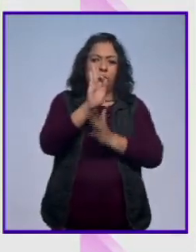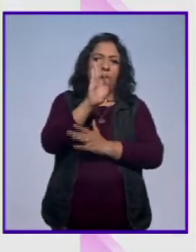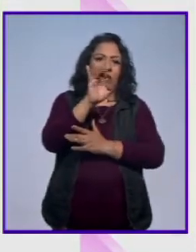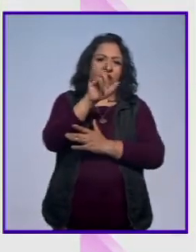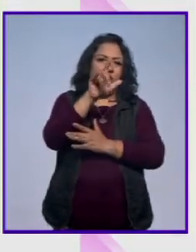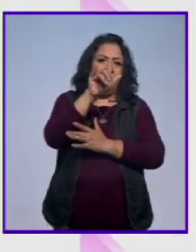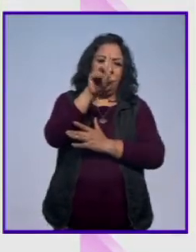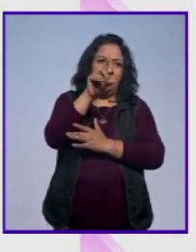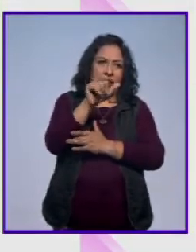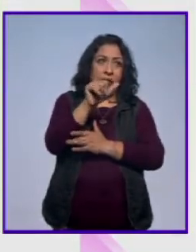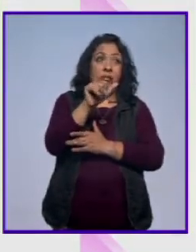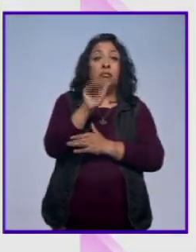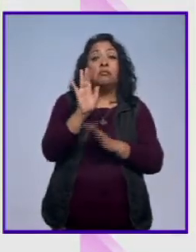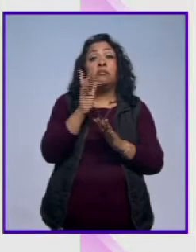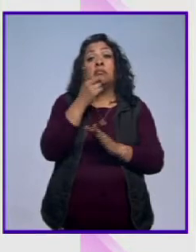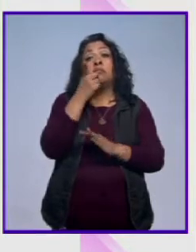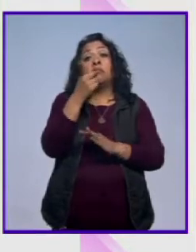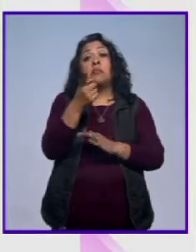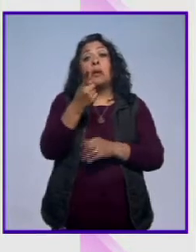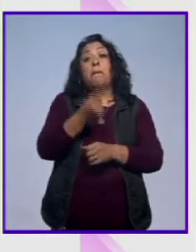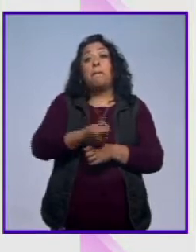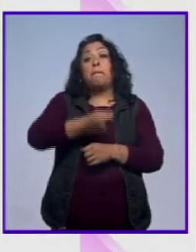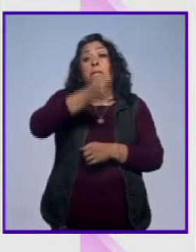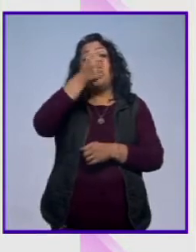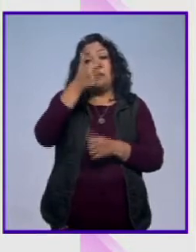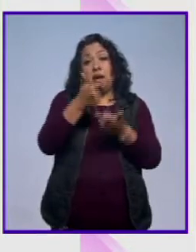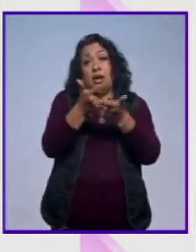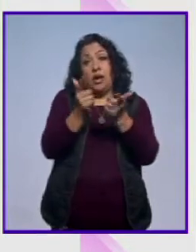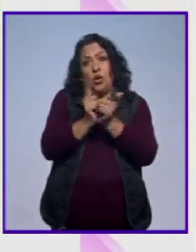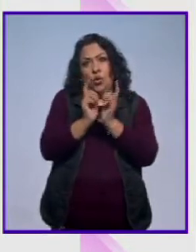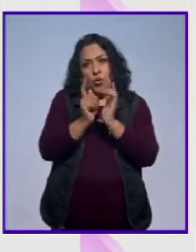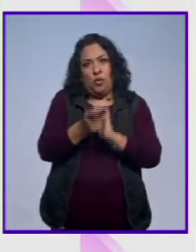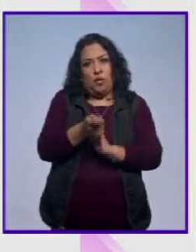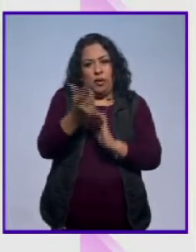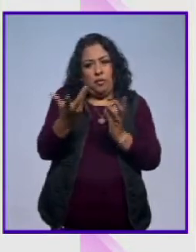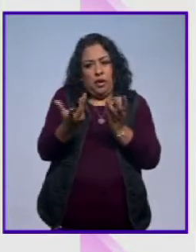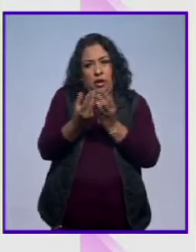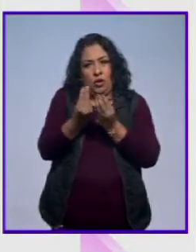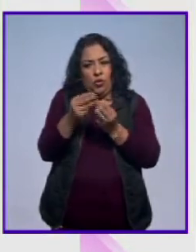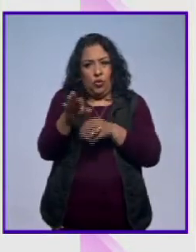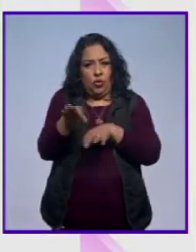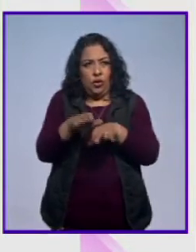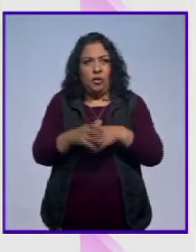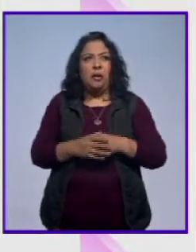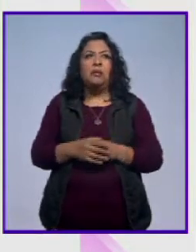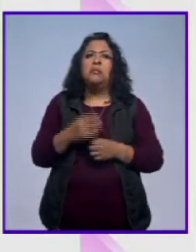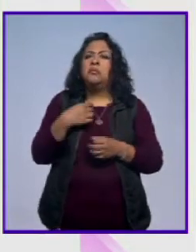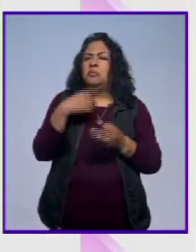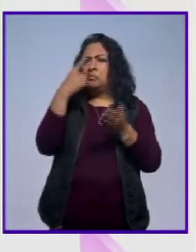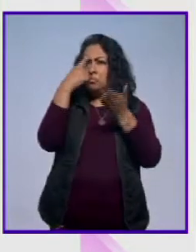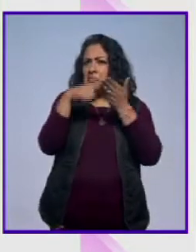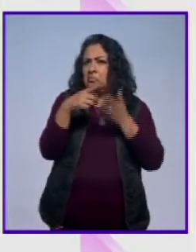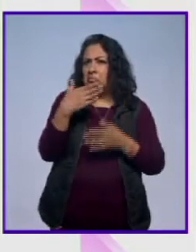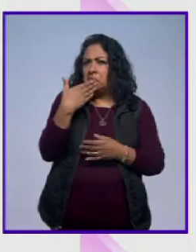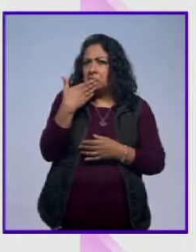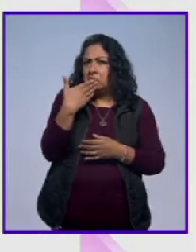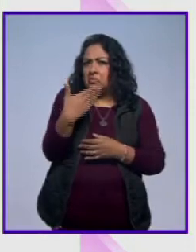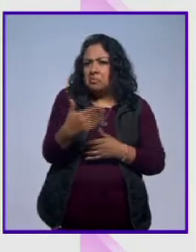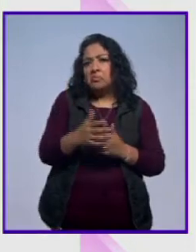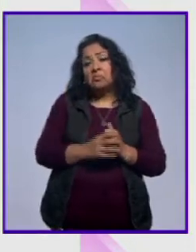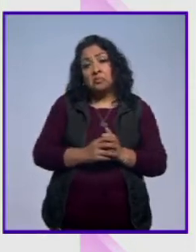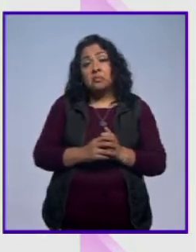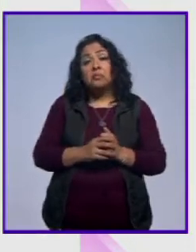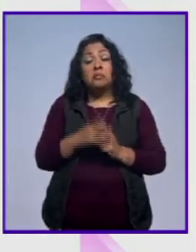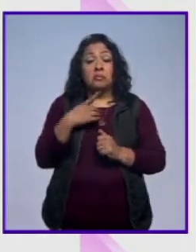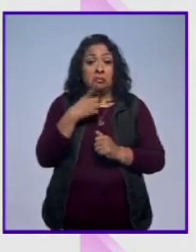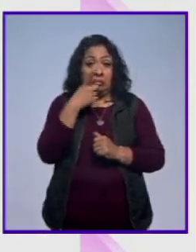se puede decir que es la primera de ese grupo, pues es la primera que trabajó con él. Yo creo que está muy rico y bueno,